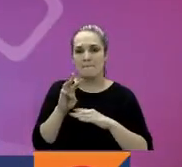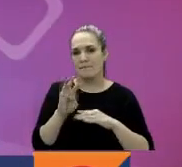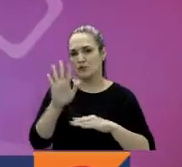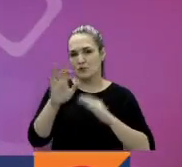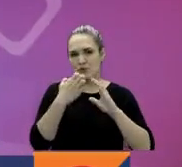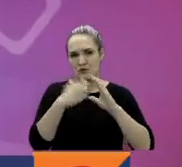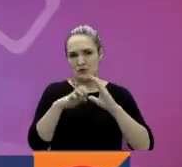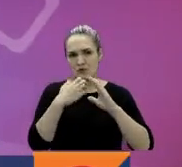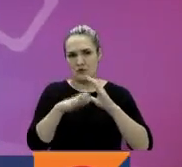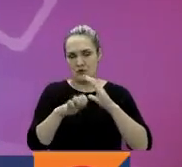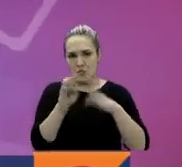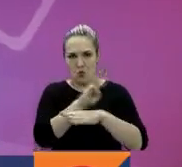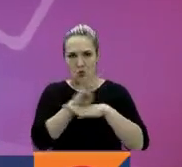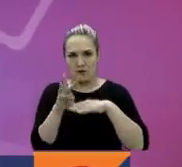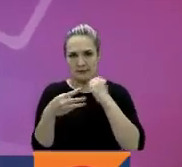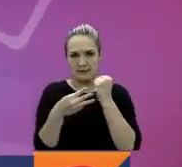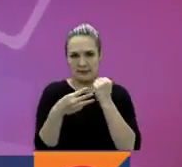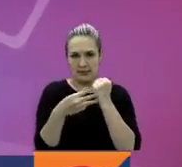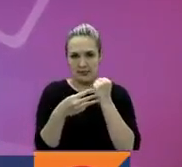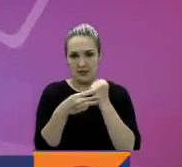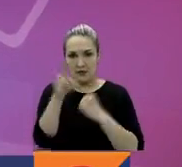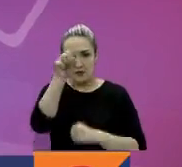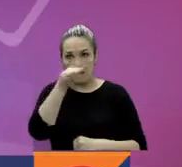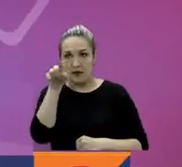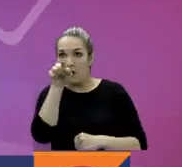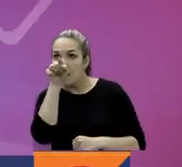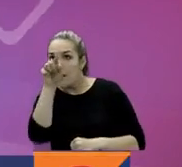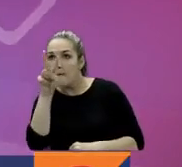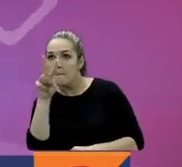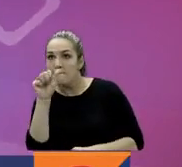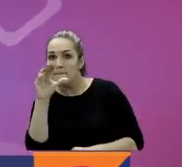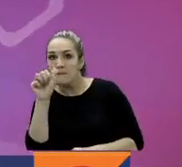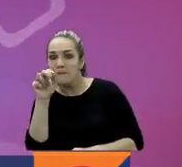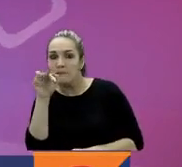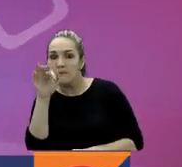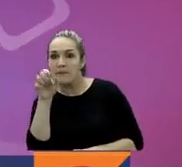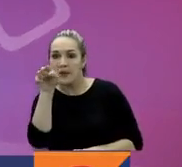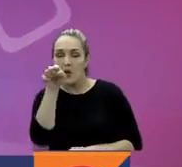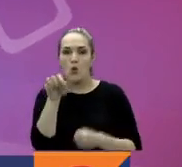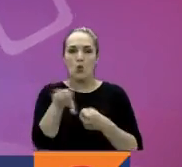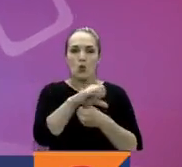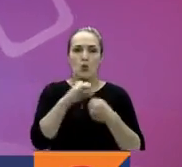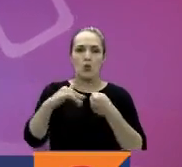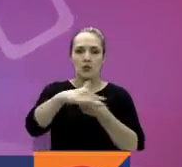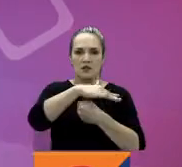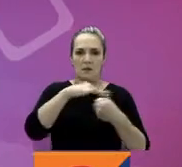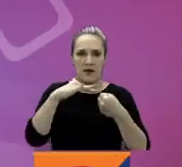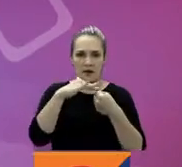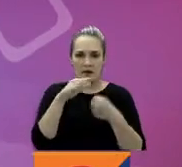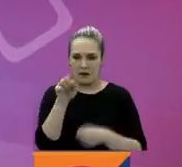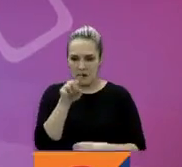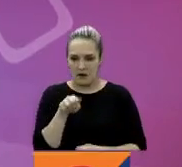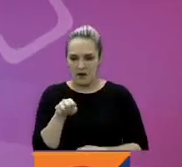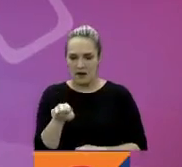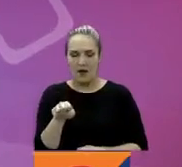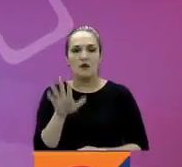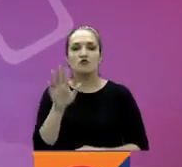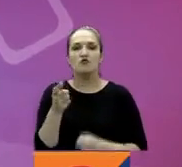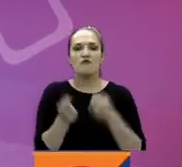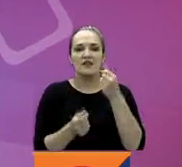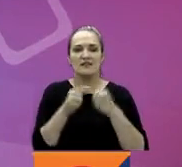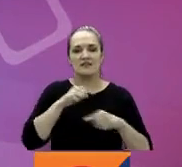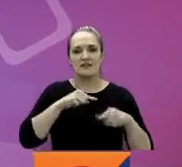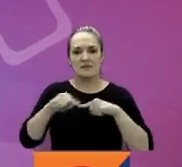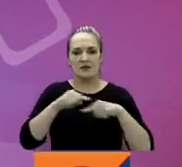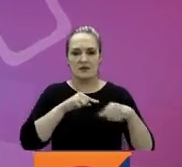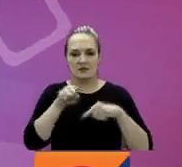.co. Allí debe dar clic sobre la sección vacantes, luego escoge el departamento Cundinamarca. Selecciona el ítem Finanzas y Administración